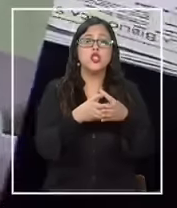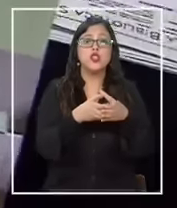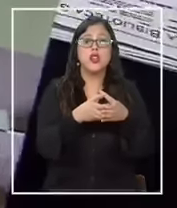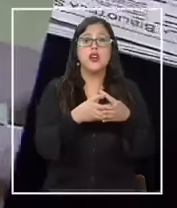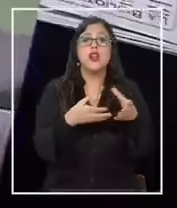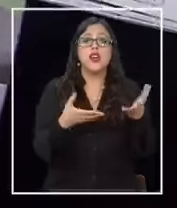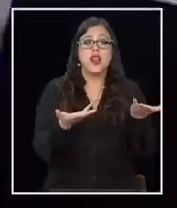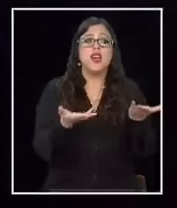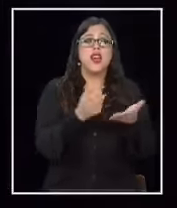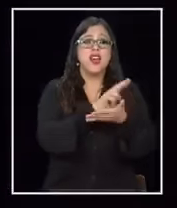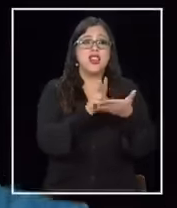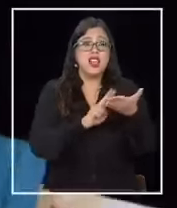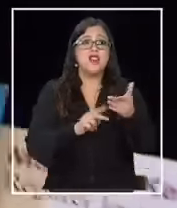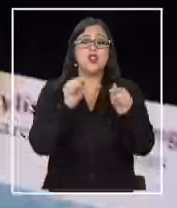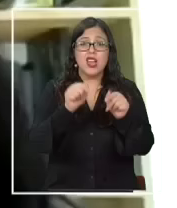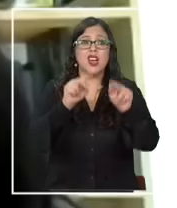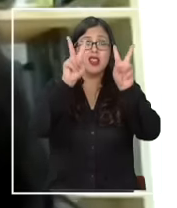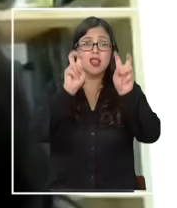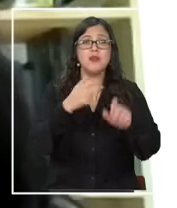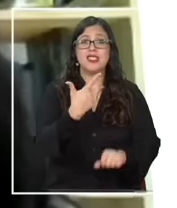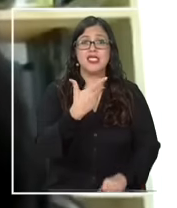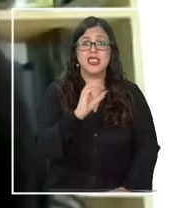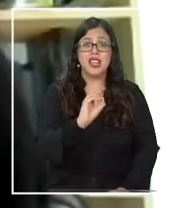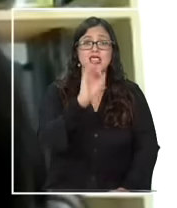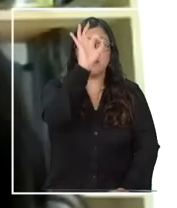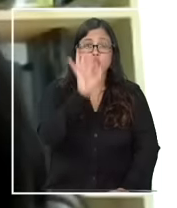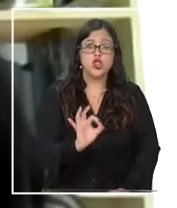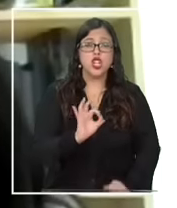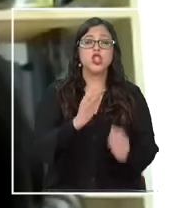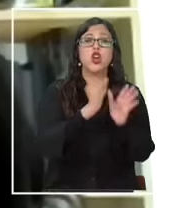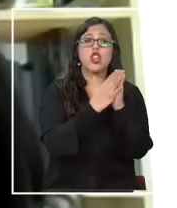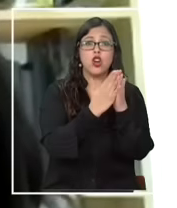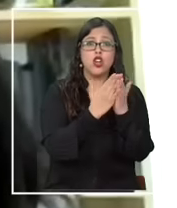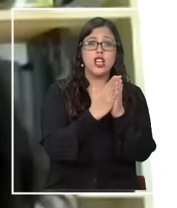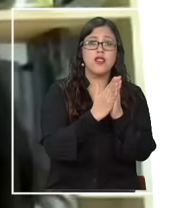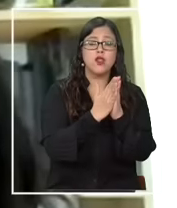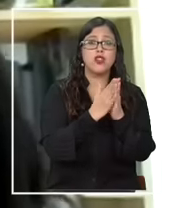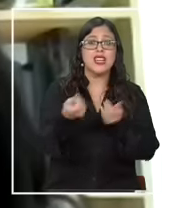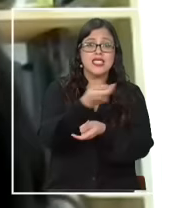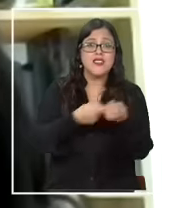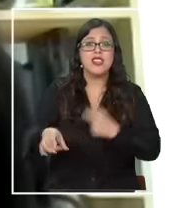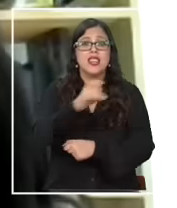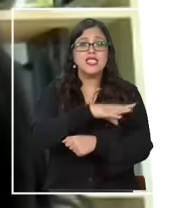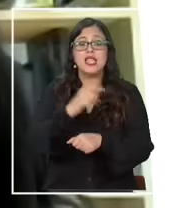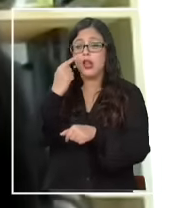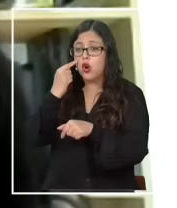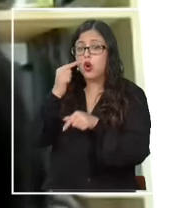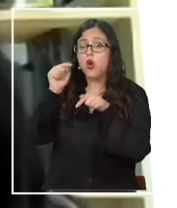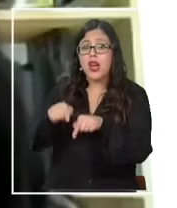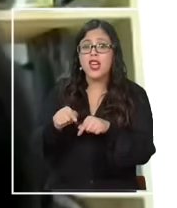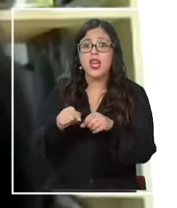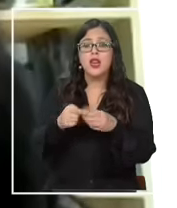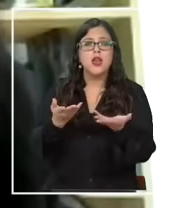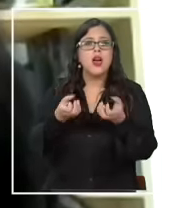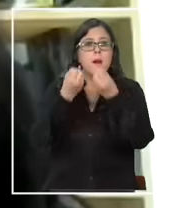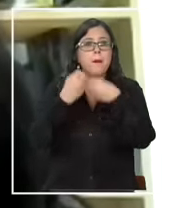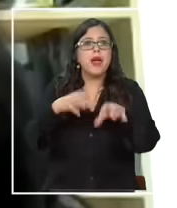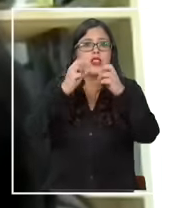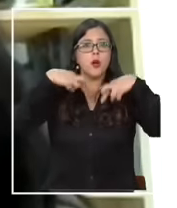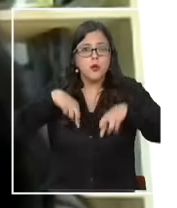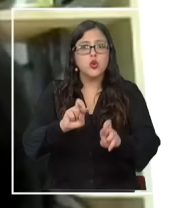de los textos que se venden en Chile trasciende al mundo del libro porque perdemos la oportunidad de mostrar diferentes